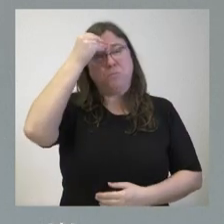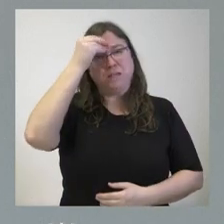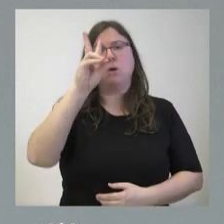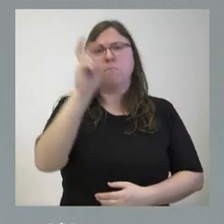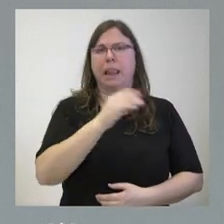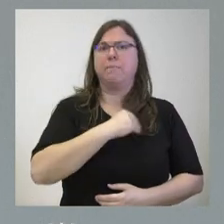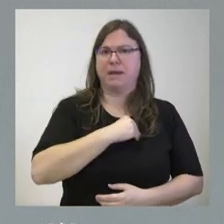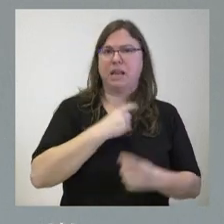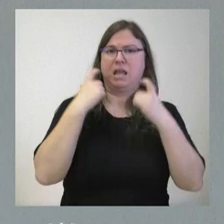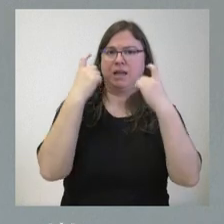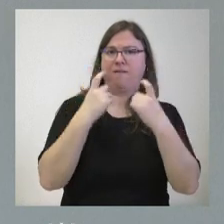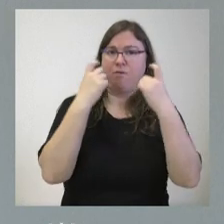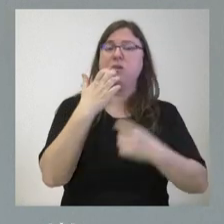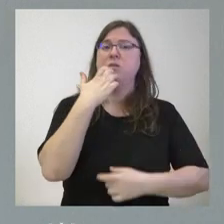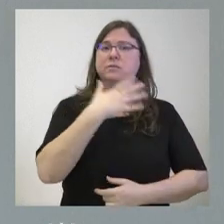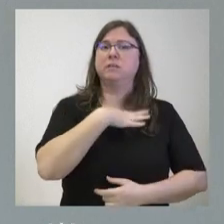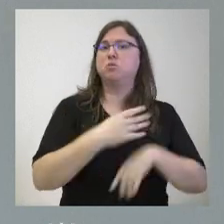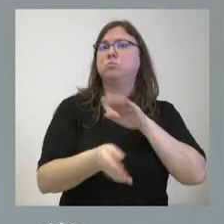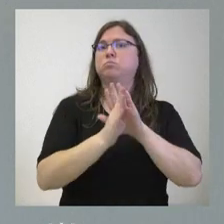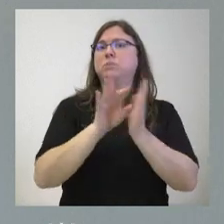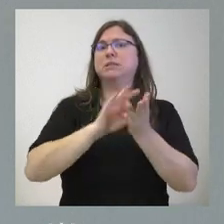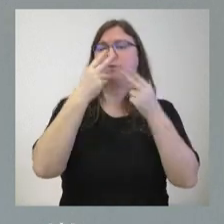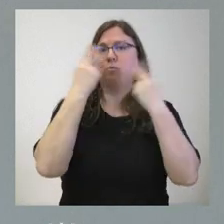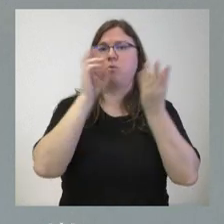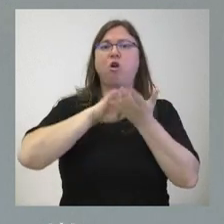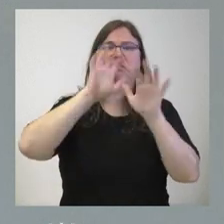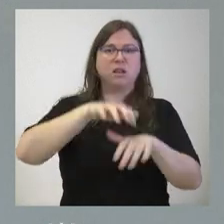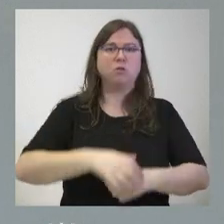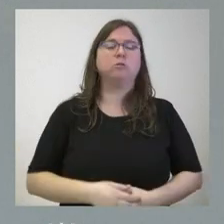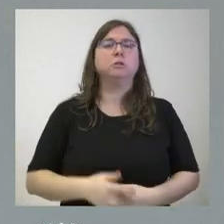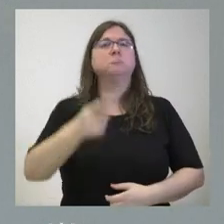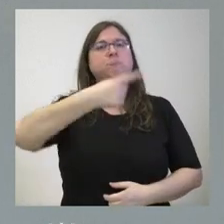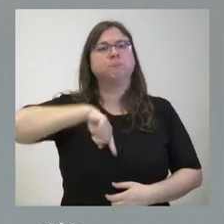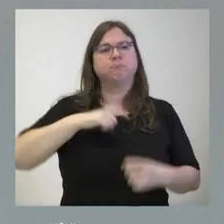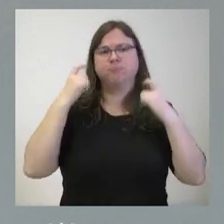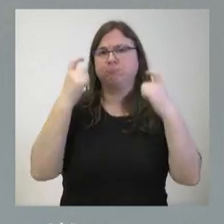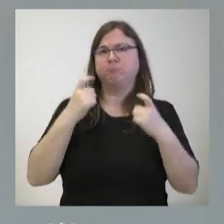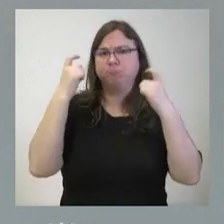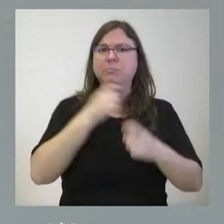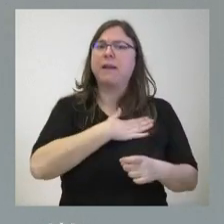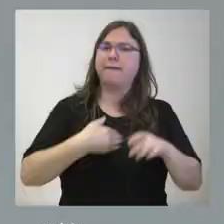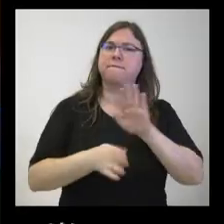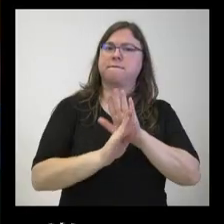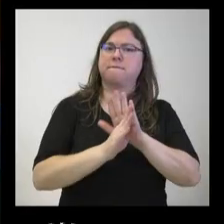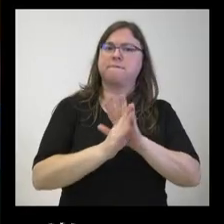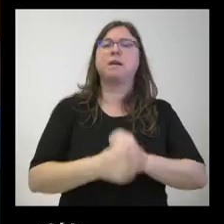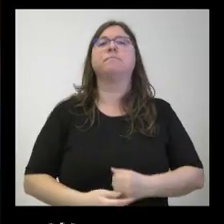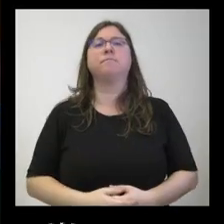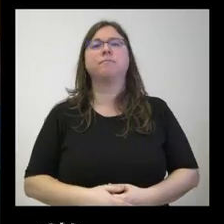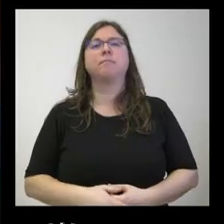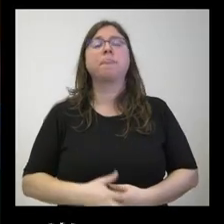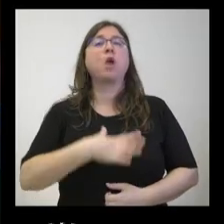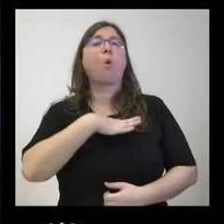esfuerzo si somos capaces de mantener los servicios públicos en Castilla. Y no es una tarea en la que estamos muy implicados y que queremos seguir manteniendo. ¿Podría